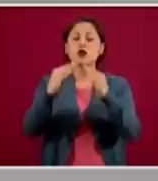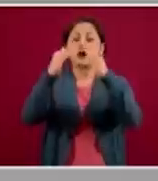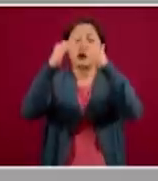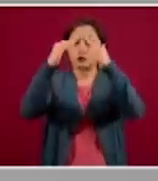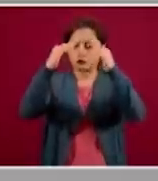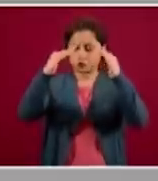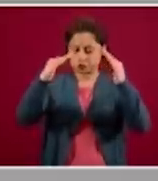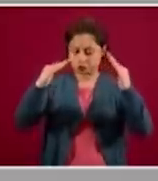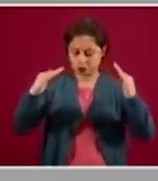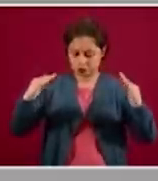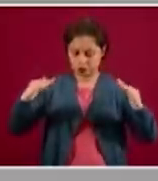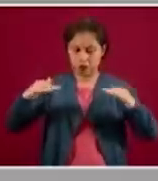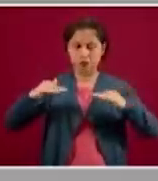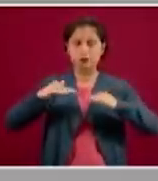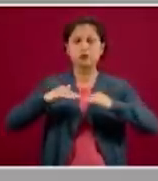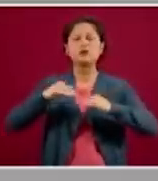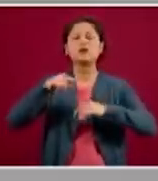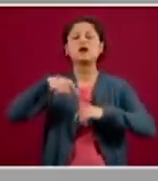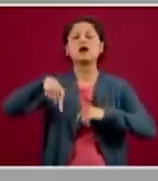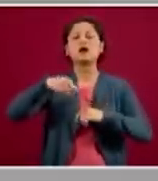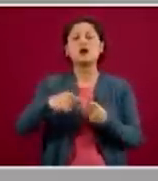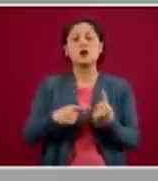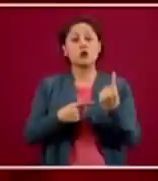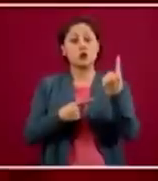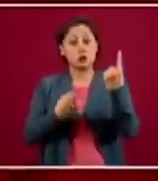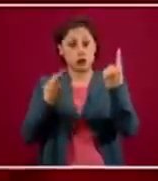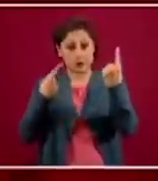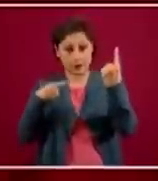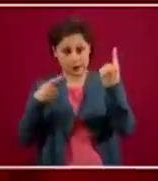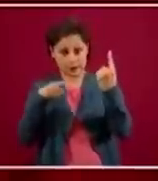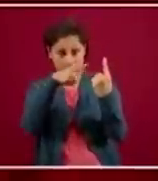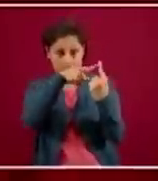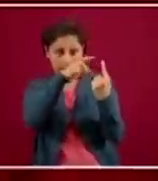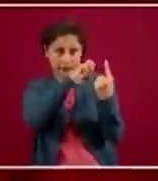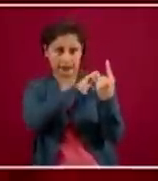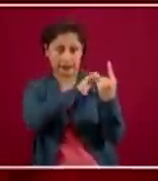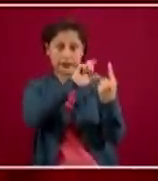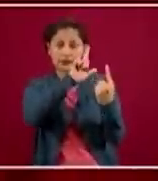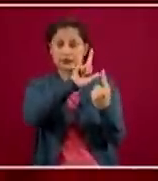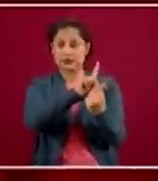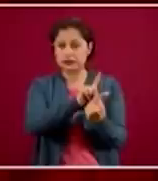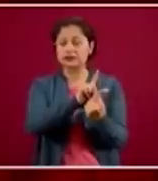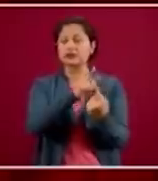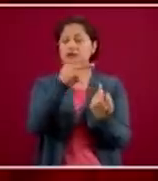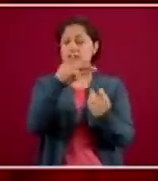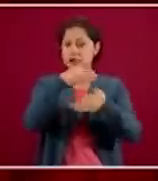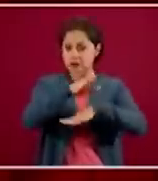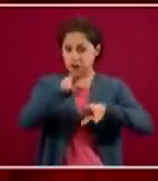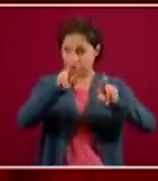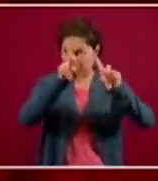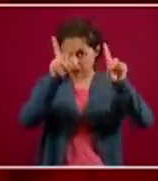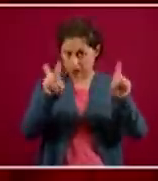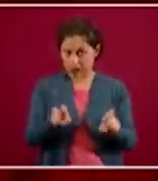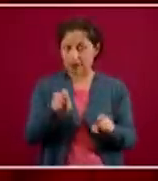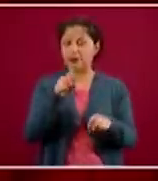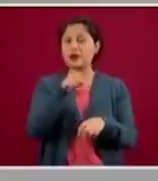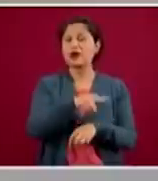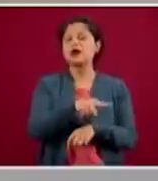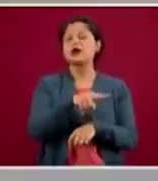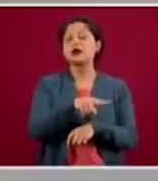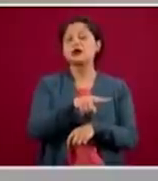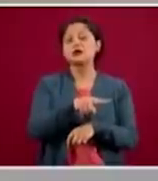guía a cinco personas que tienen una profesión médica, pero no son especialistas